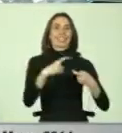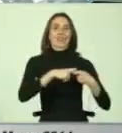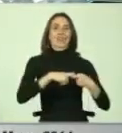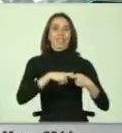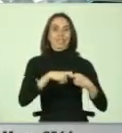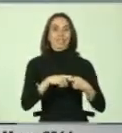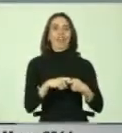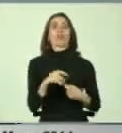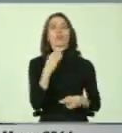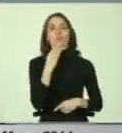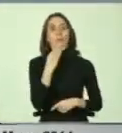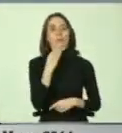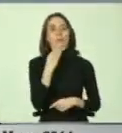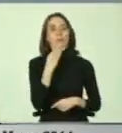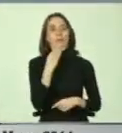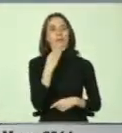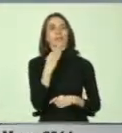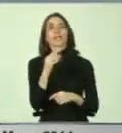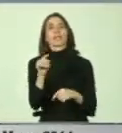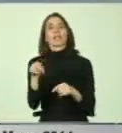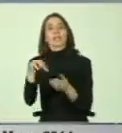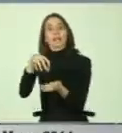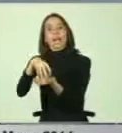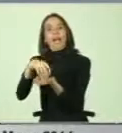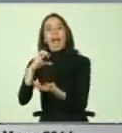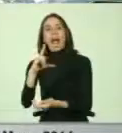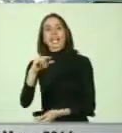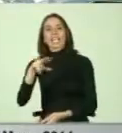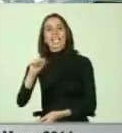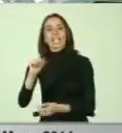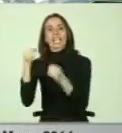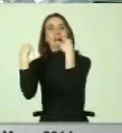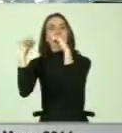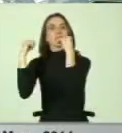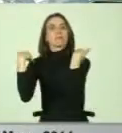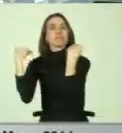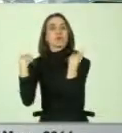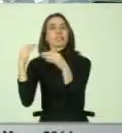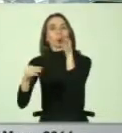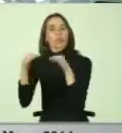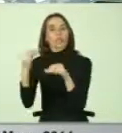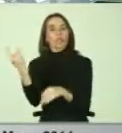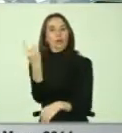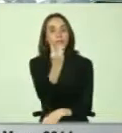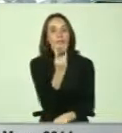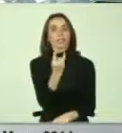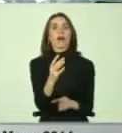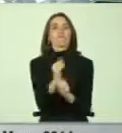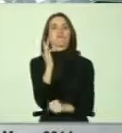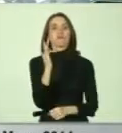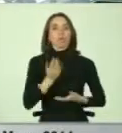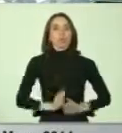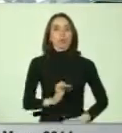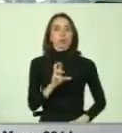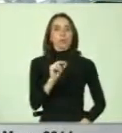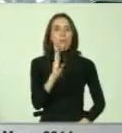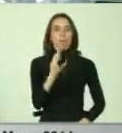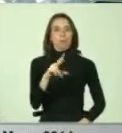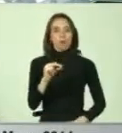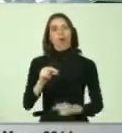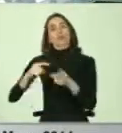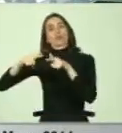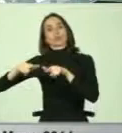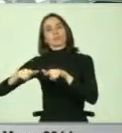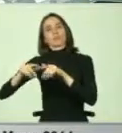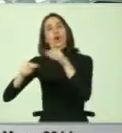y también se han incorporado a las clínicas jurídicas de algunas universidades, la Fundación Pro Bono, la unidad de justicia vecinal, con el objeto